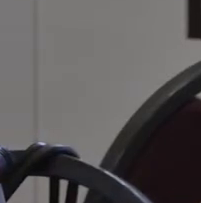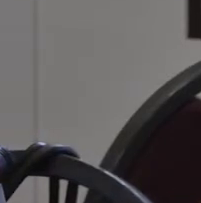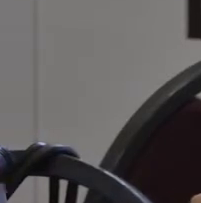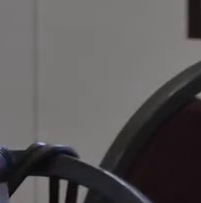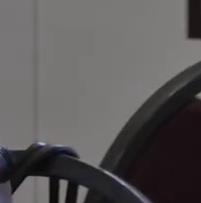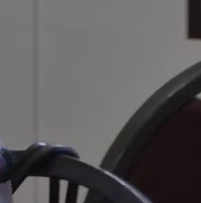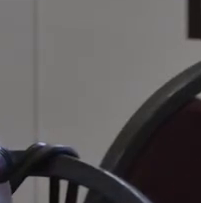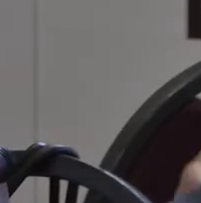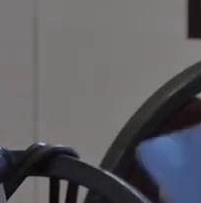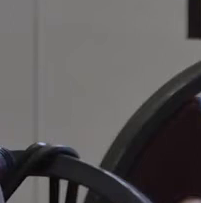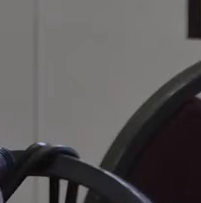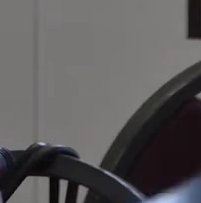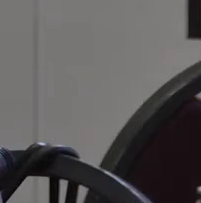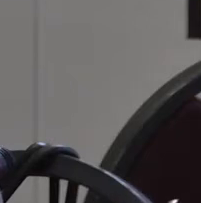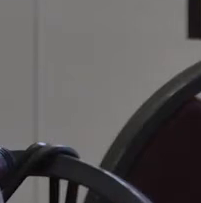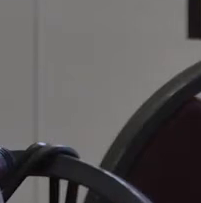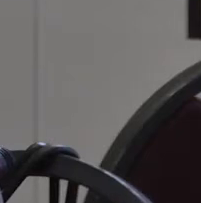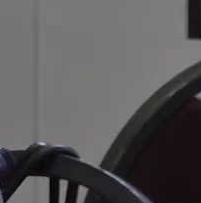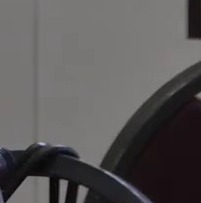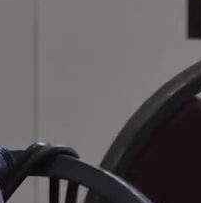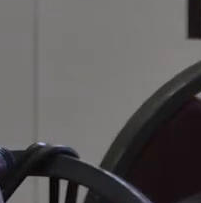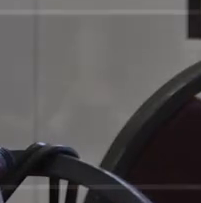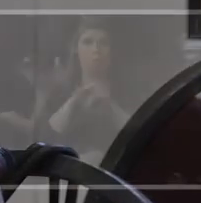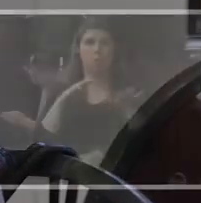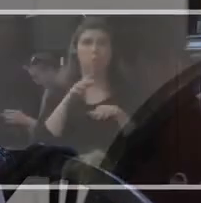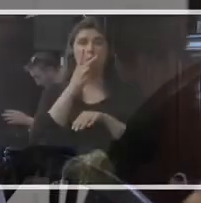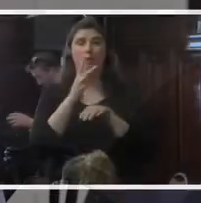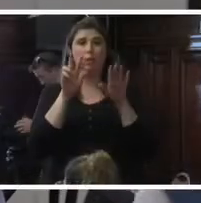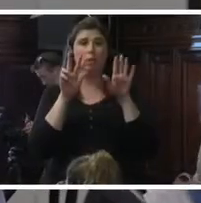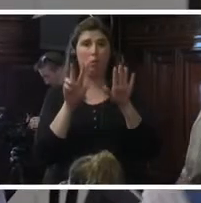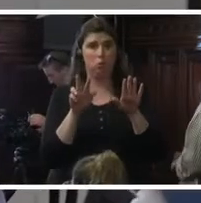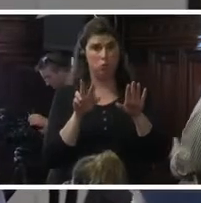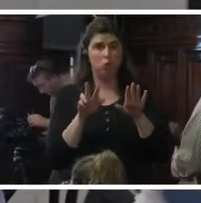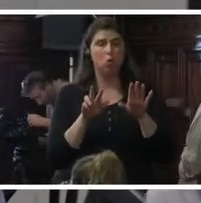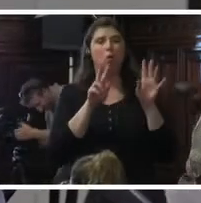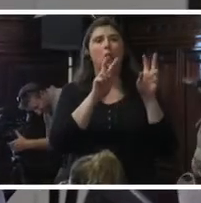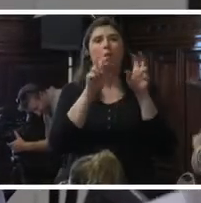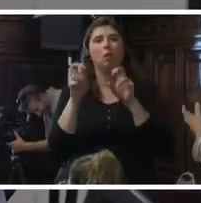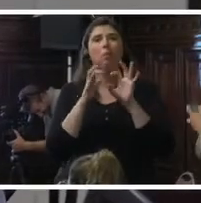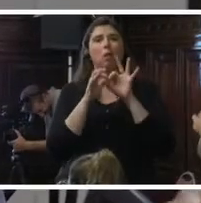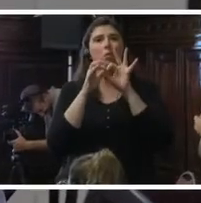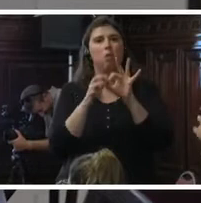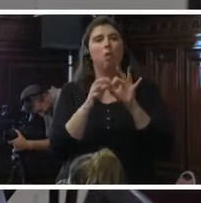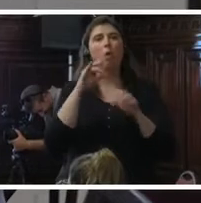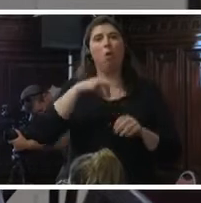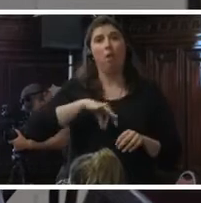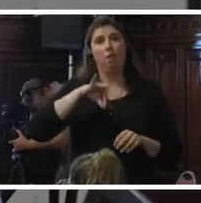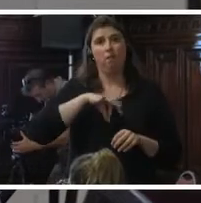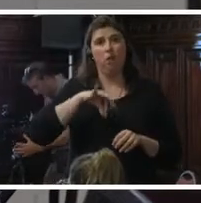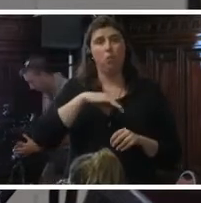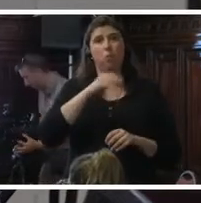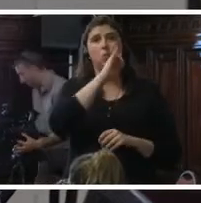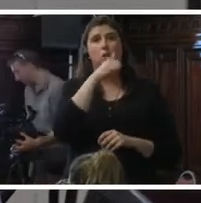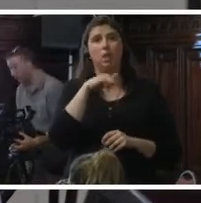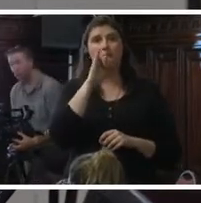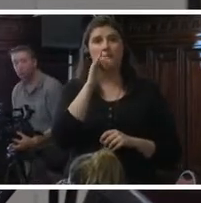el virus del Zika y los derechos humanos, la protección y garantía de los derechos de las mujeres y de las personas